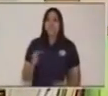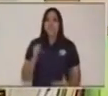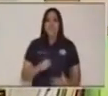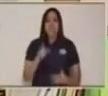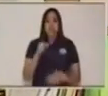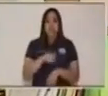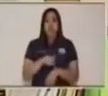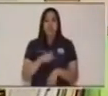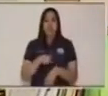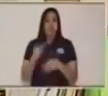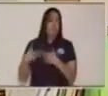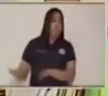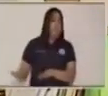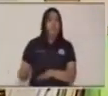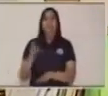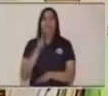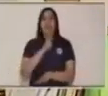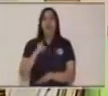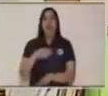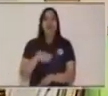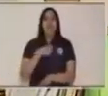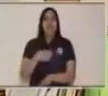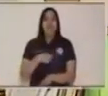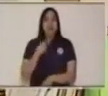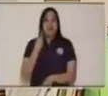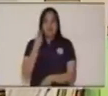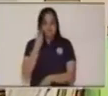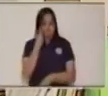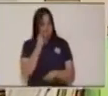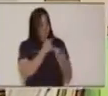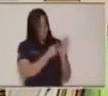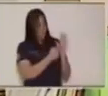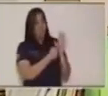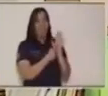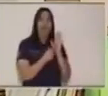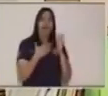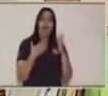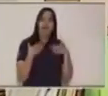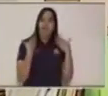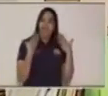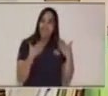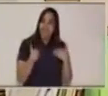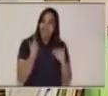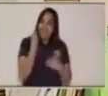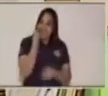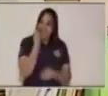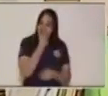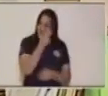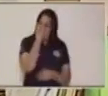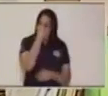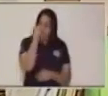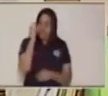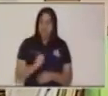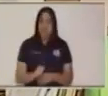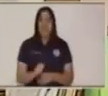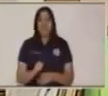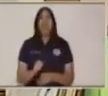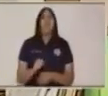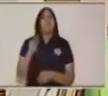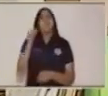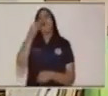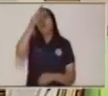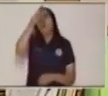desperdiciado y que tus maestras van a estar muy felices de ver cómo lo trabajaste. ¿Qué aprendiste del programa?